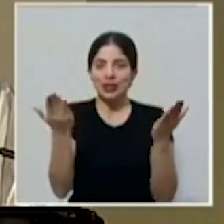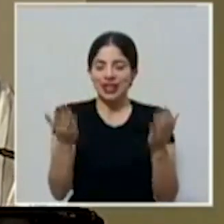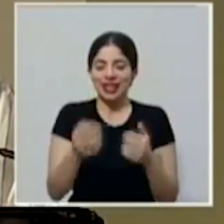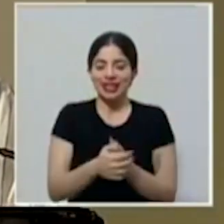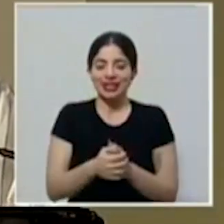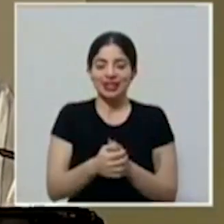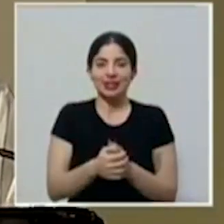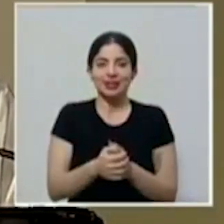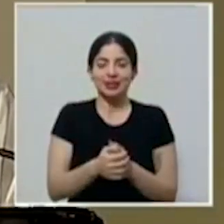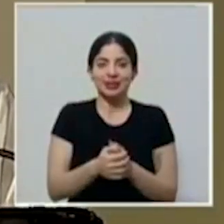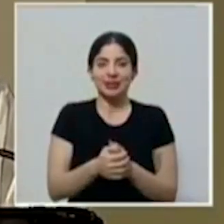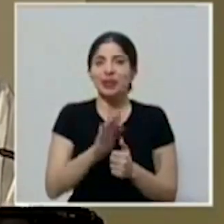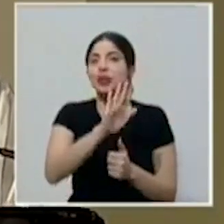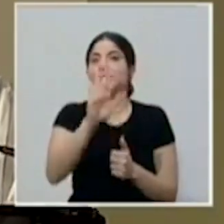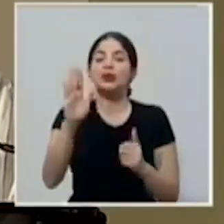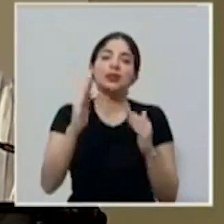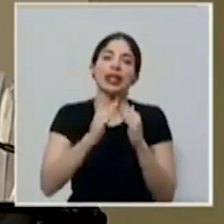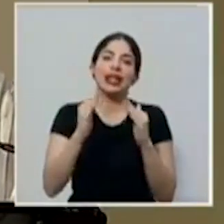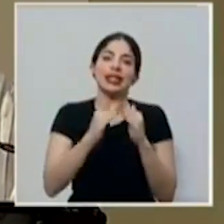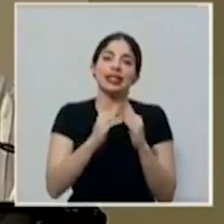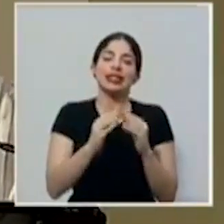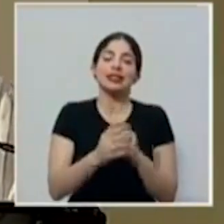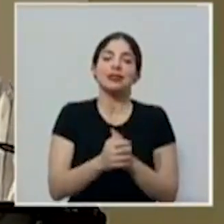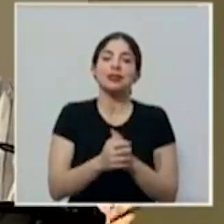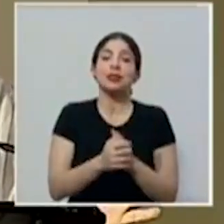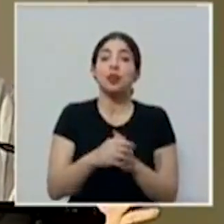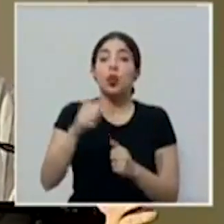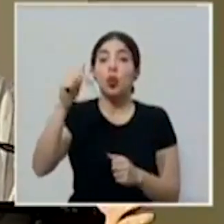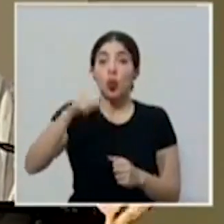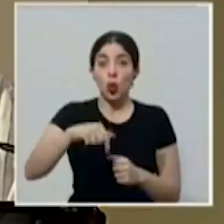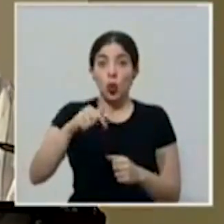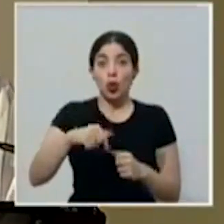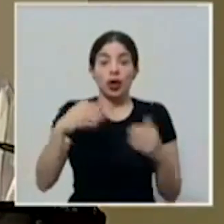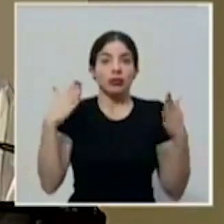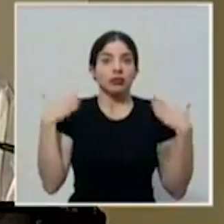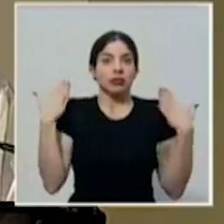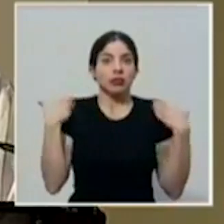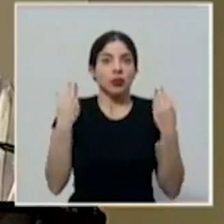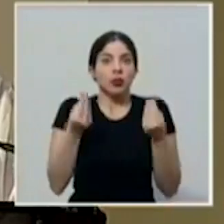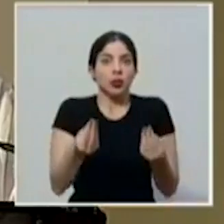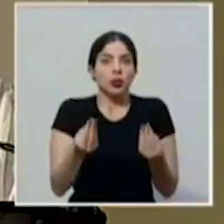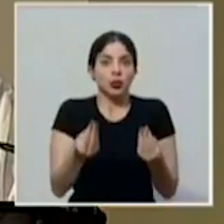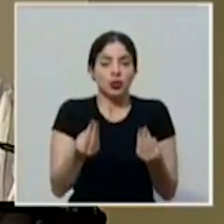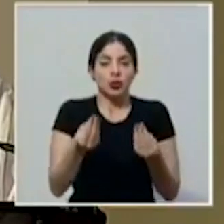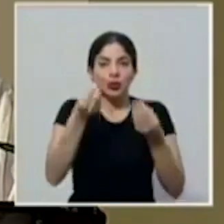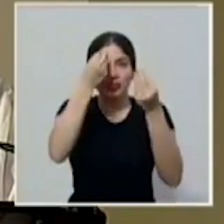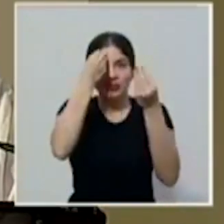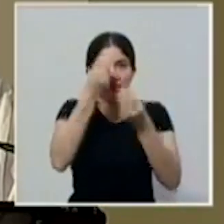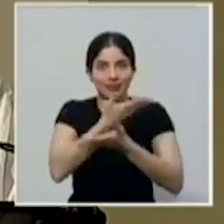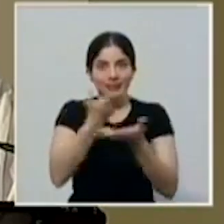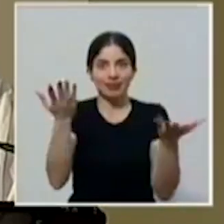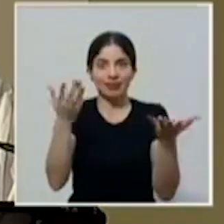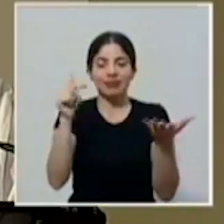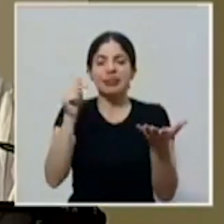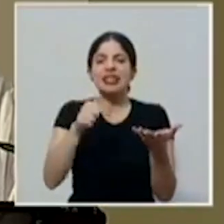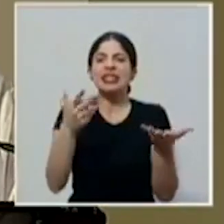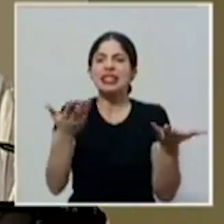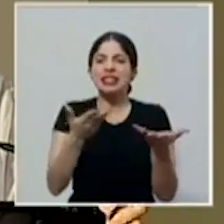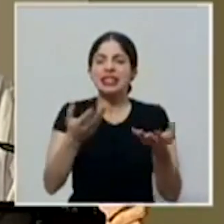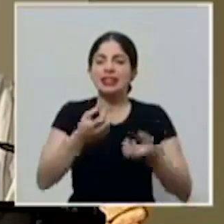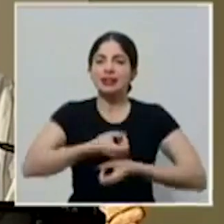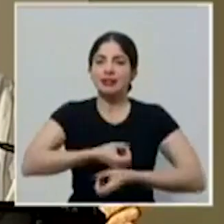en sus casas. Hoy nos complace muchísimo anunciar el lanzamiento